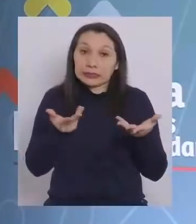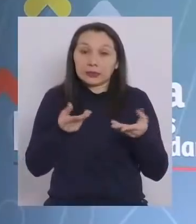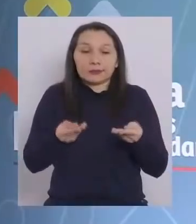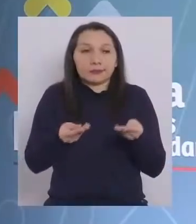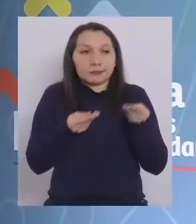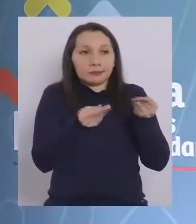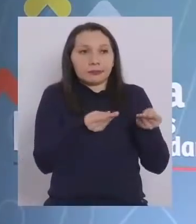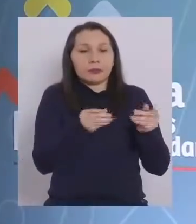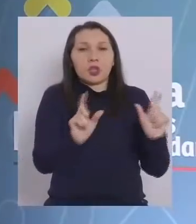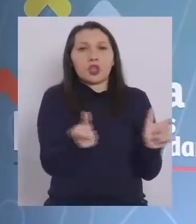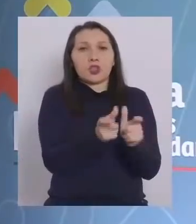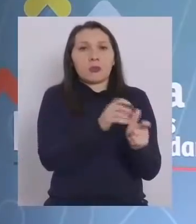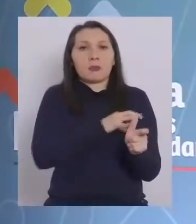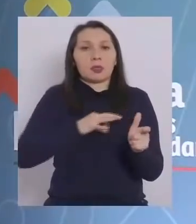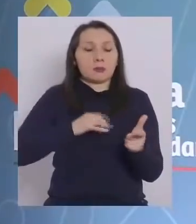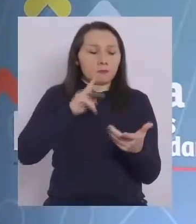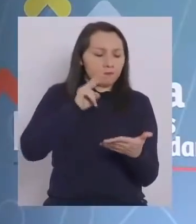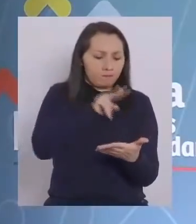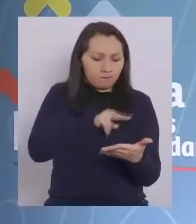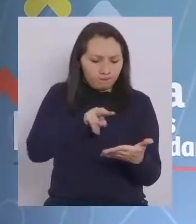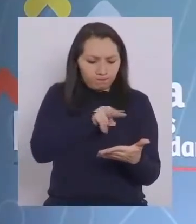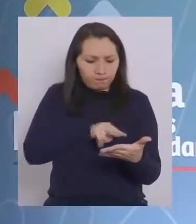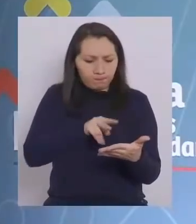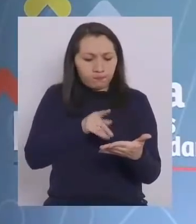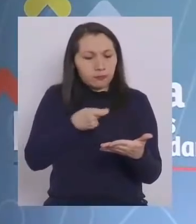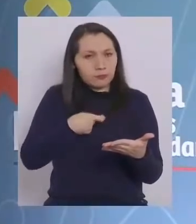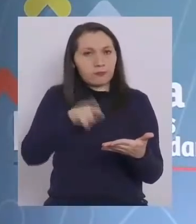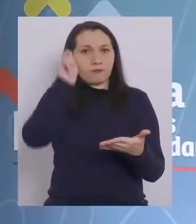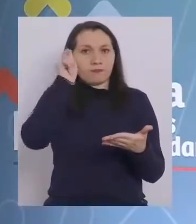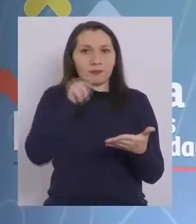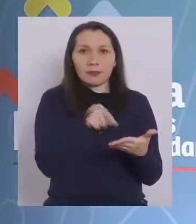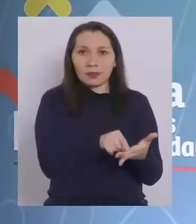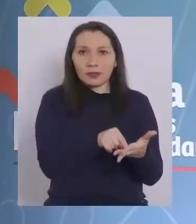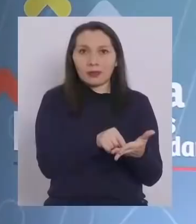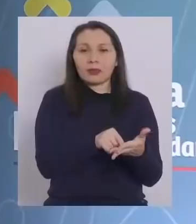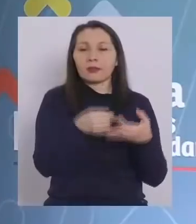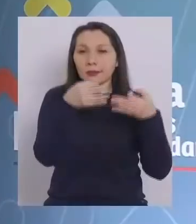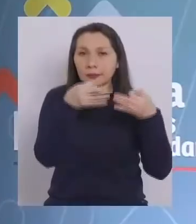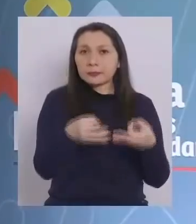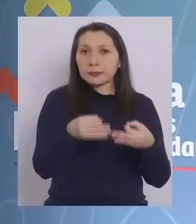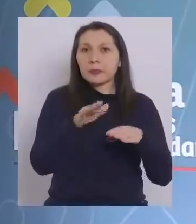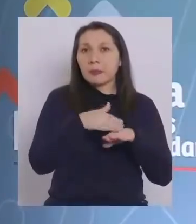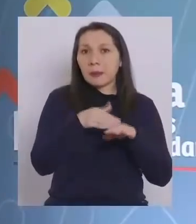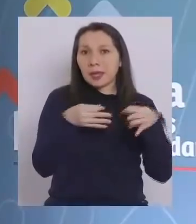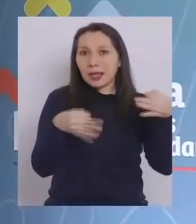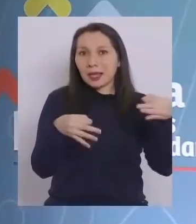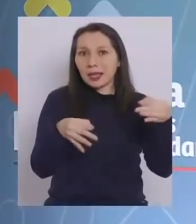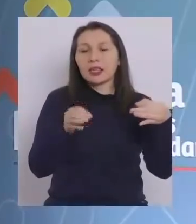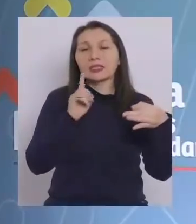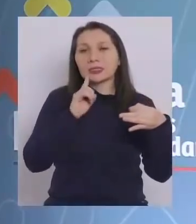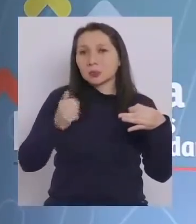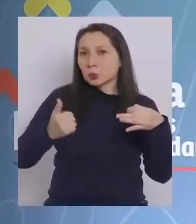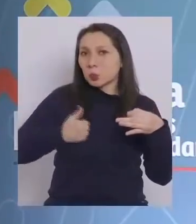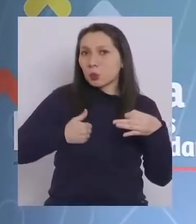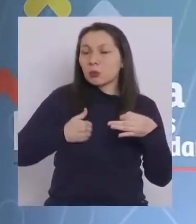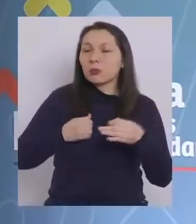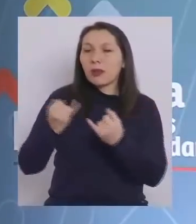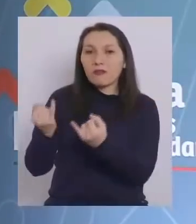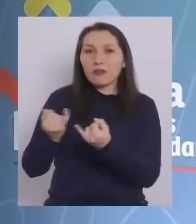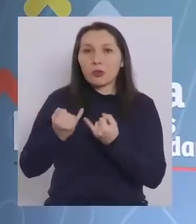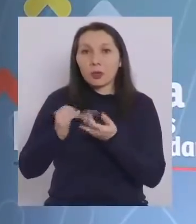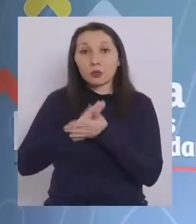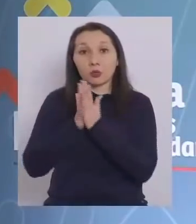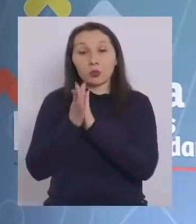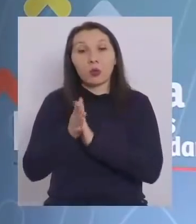del Ministerio de Salud valide el documento en papel que efectivamente corresponde a una persona que tenga todos sus antecedentes